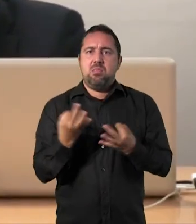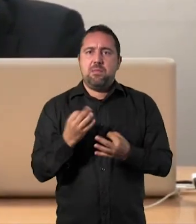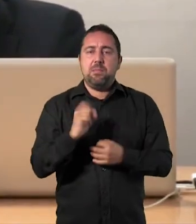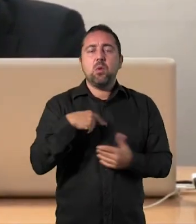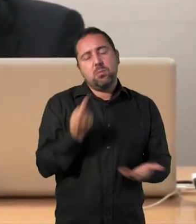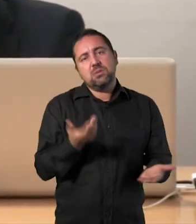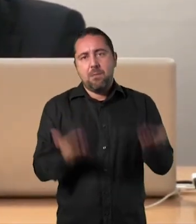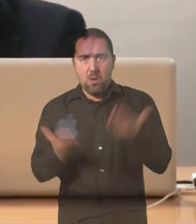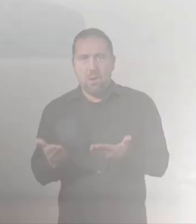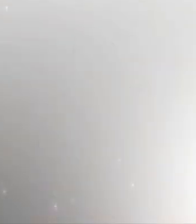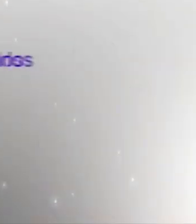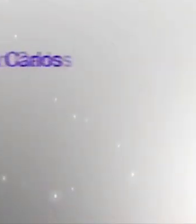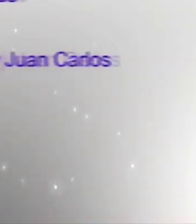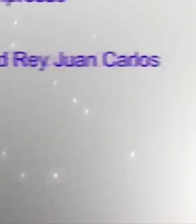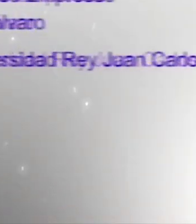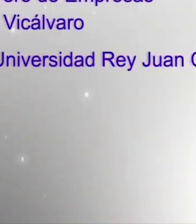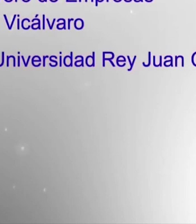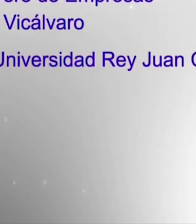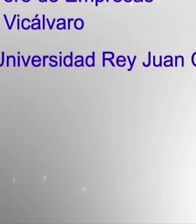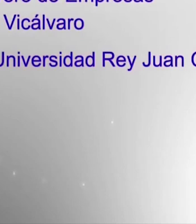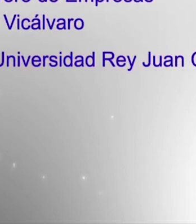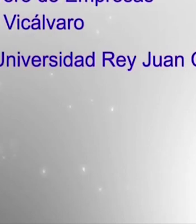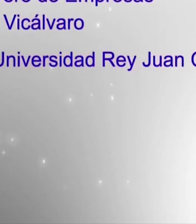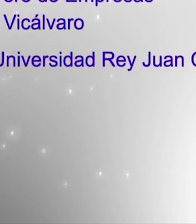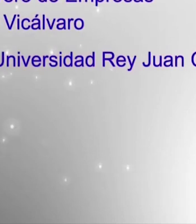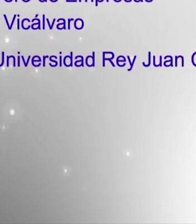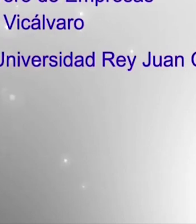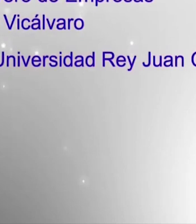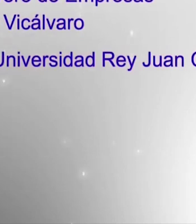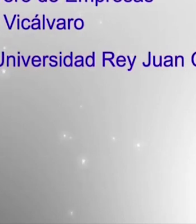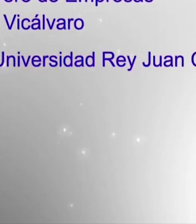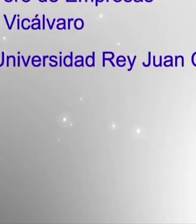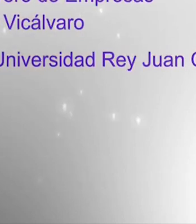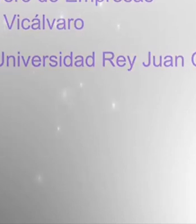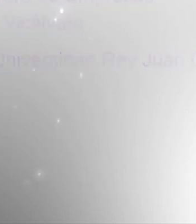innovar y luego evaluar. ¡Gracias! ¡Gracias!